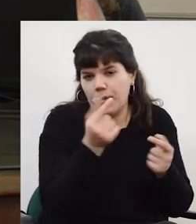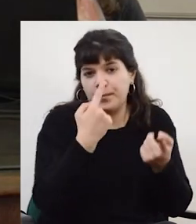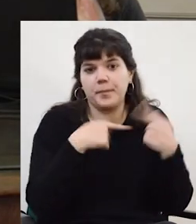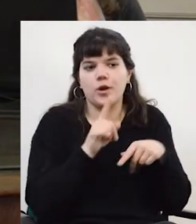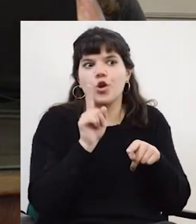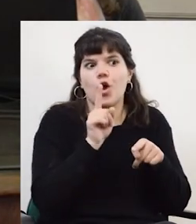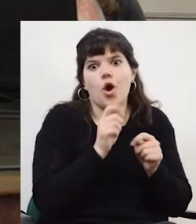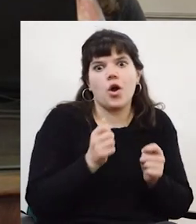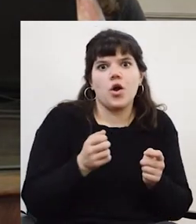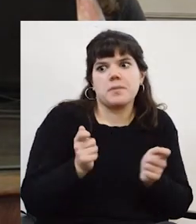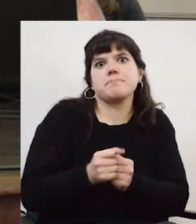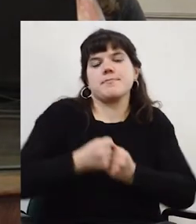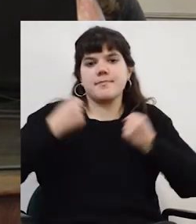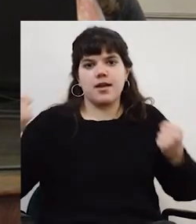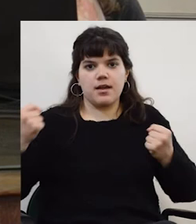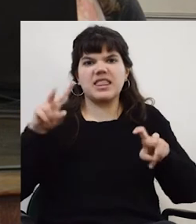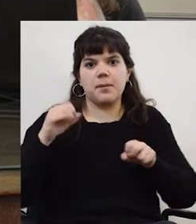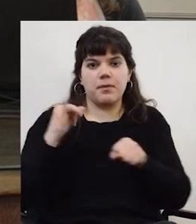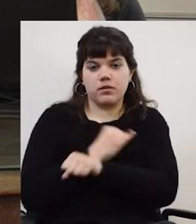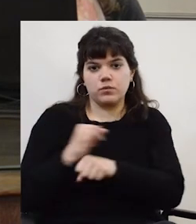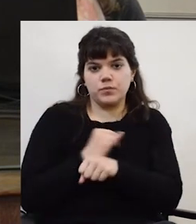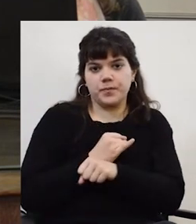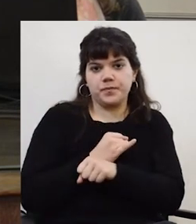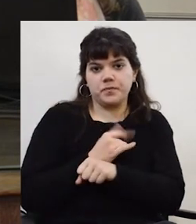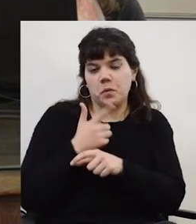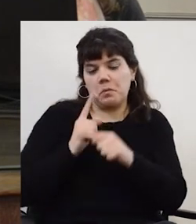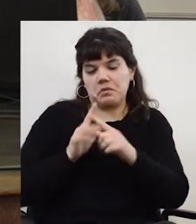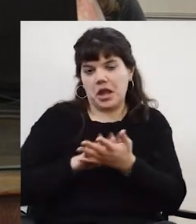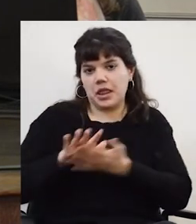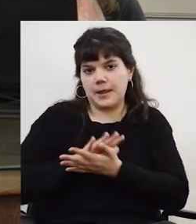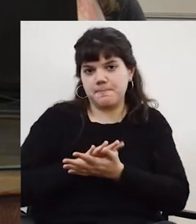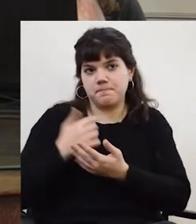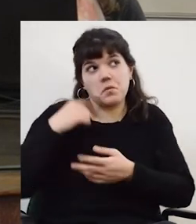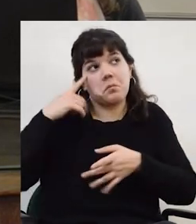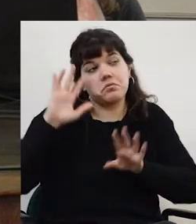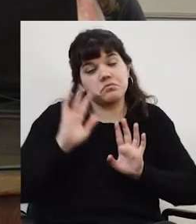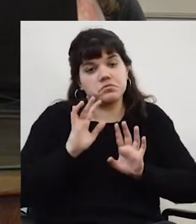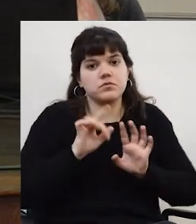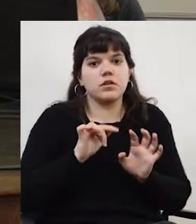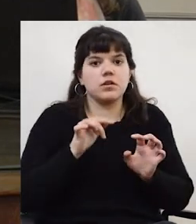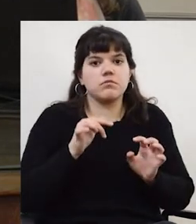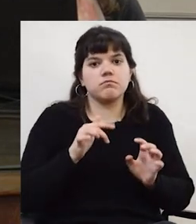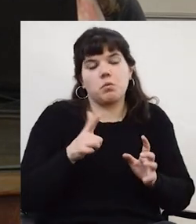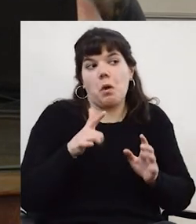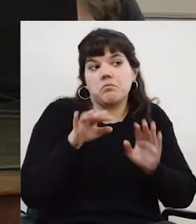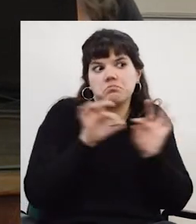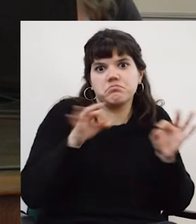pero no es la dimensión de consolidación institucional, creo, eso es opinable, porque como no hay fórmula.